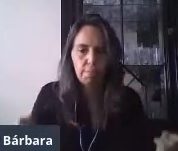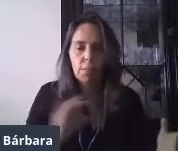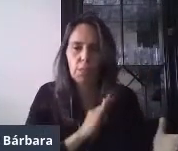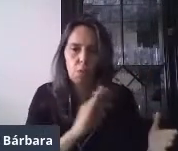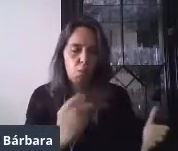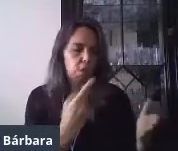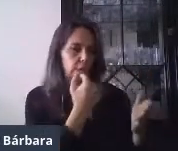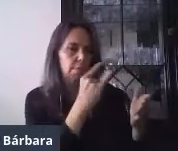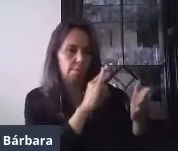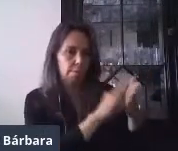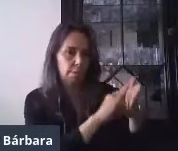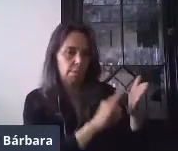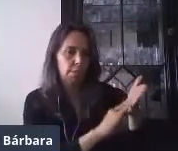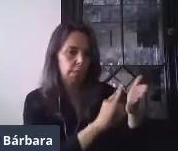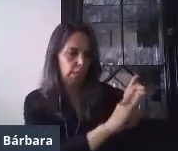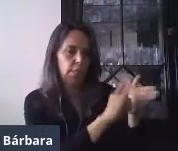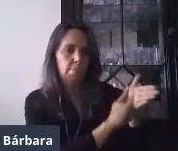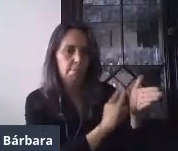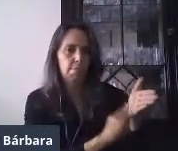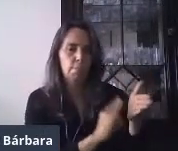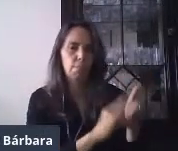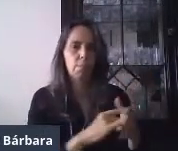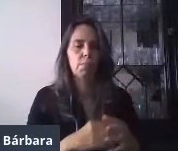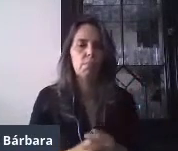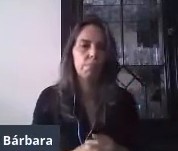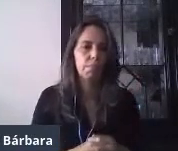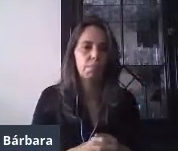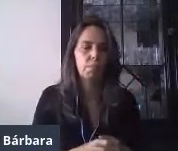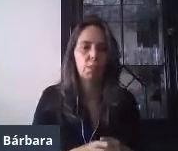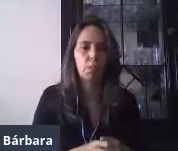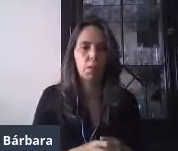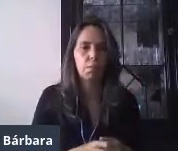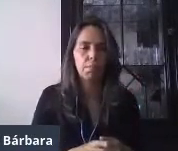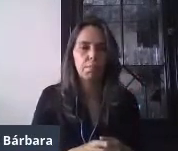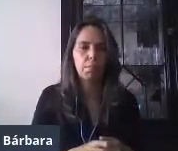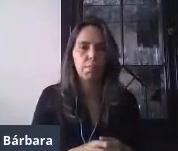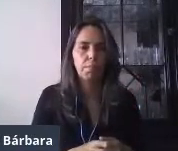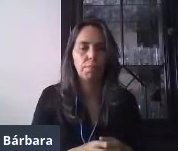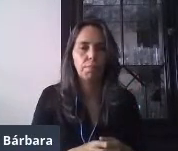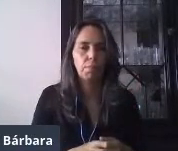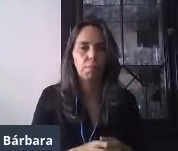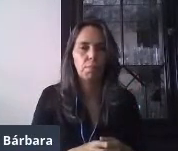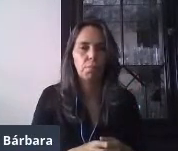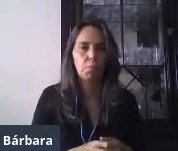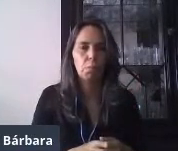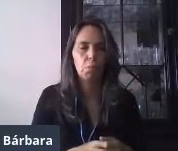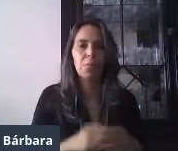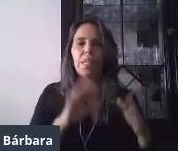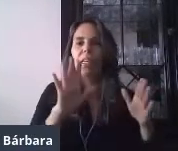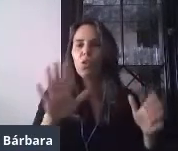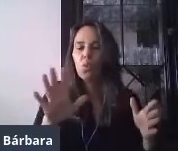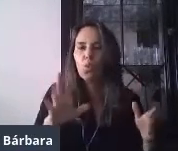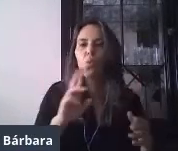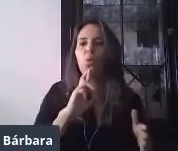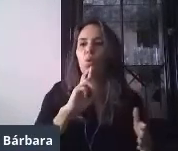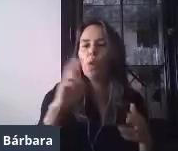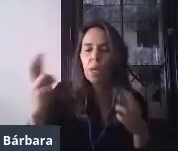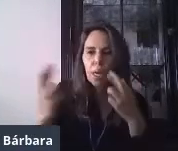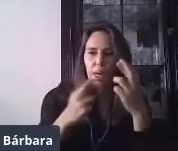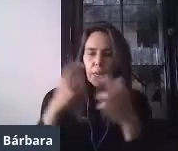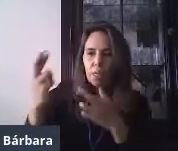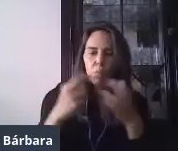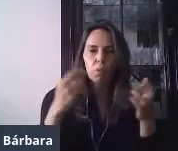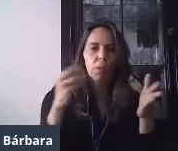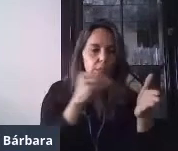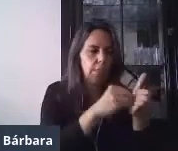Bien, ahí está. Un poquito más grande, ¿sale? Bien, ahora, ¿qué es lo que tengo que hacer? Una vez que ya agregué mis respuestas, voy a